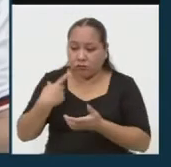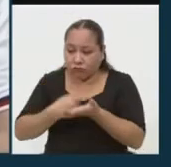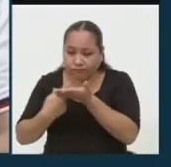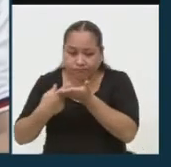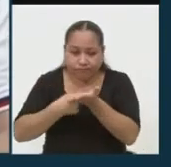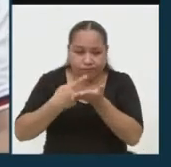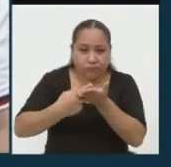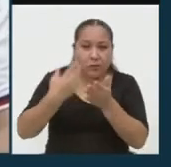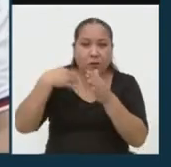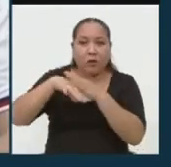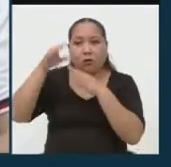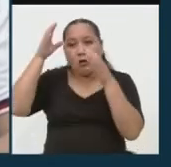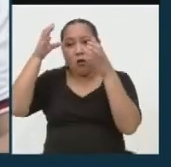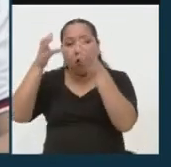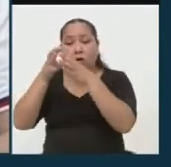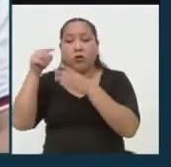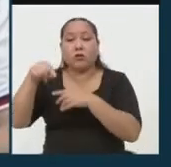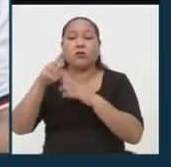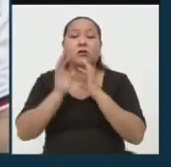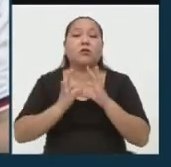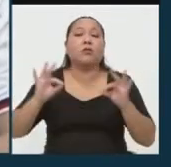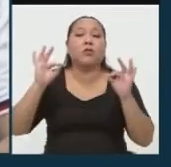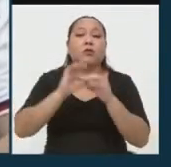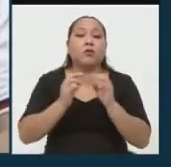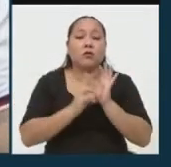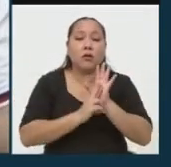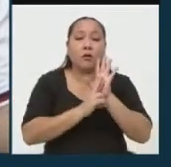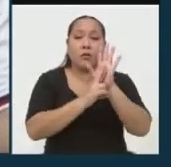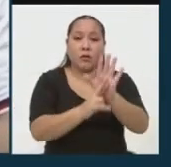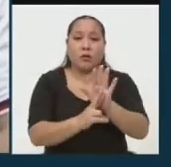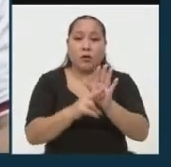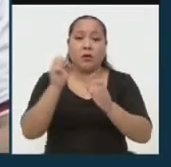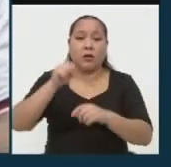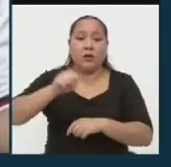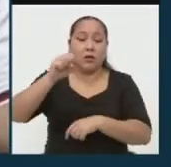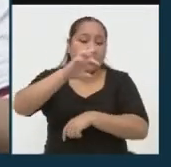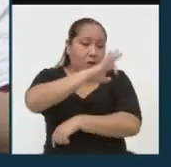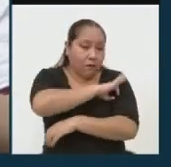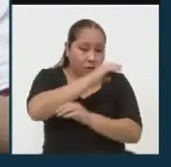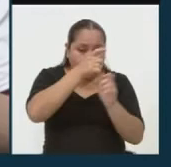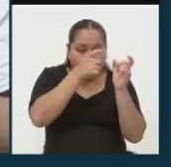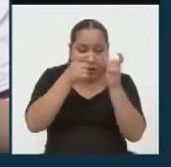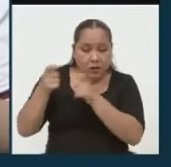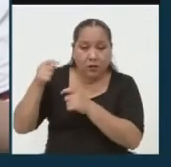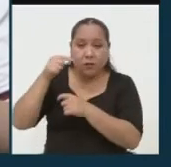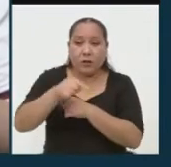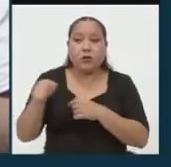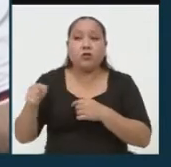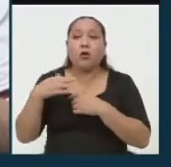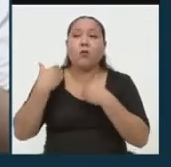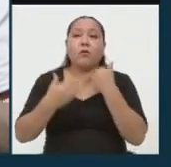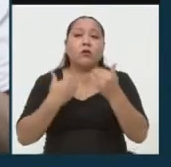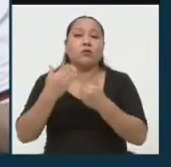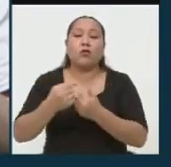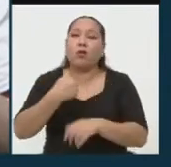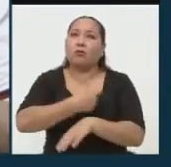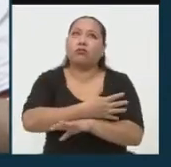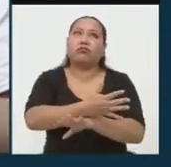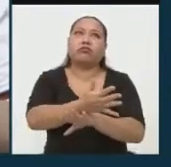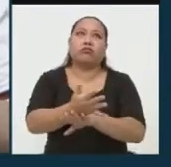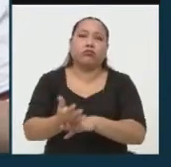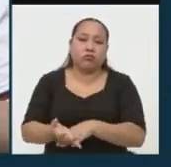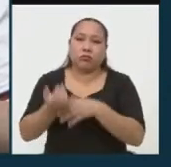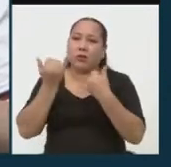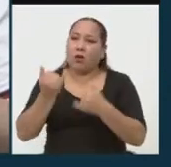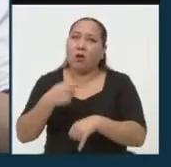Desde el Congreso es importante la representación y la fiscalización para que estos procesos no demoren tanto como